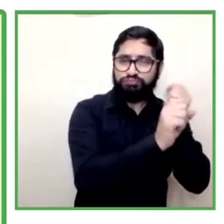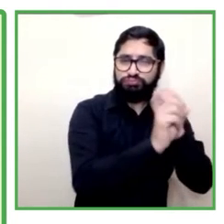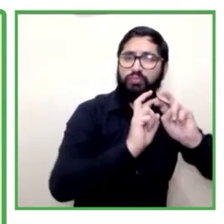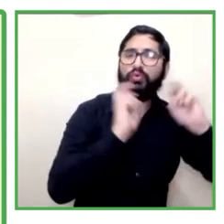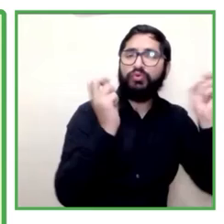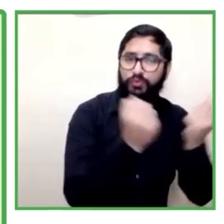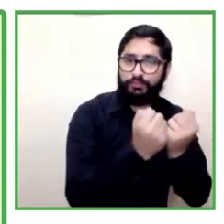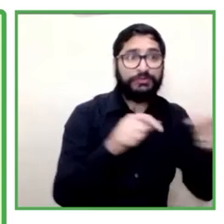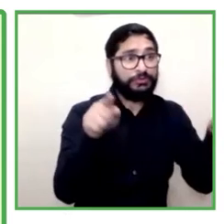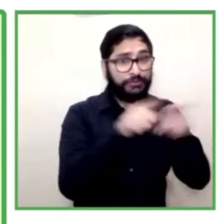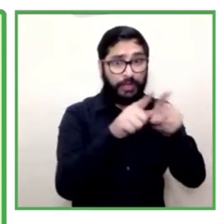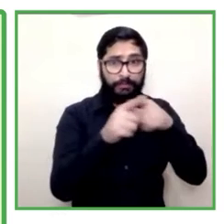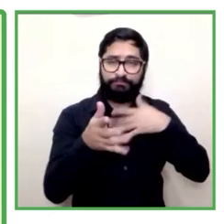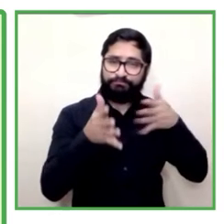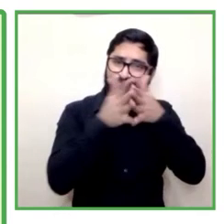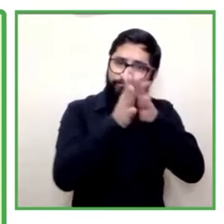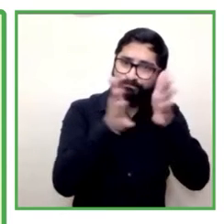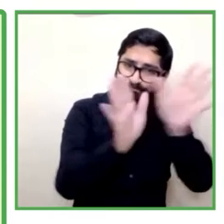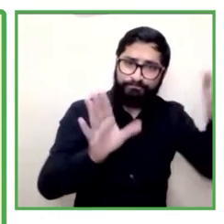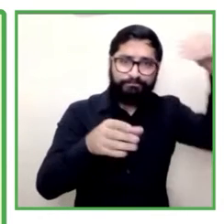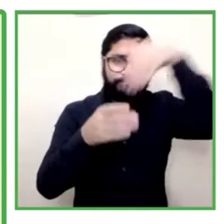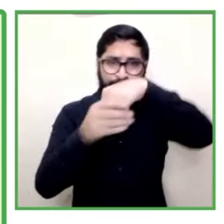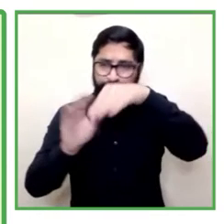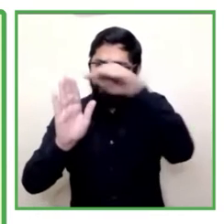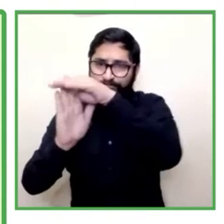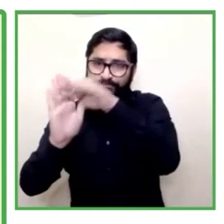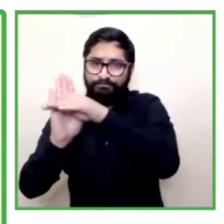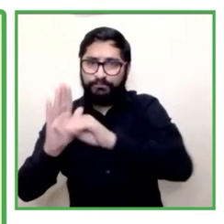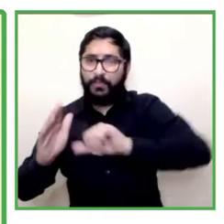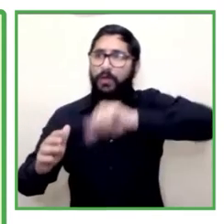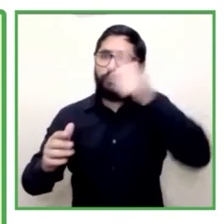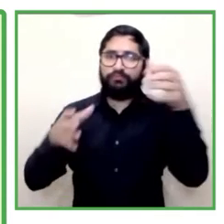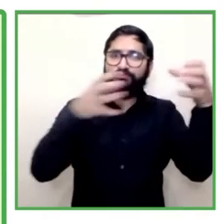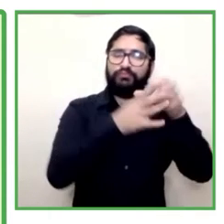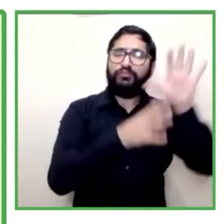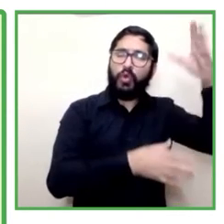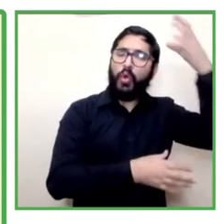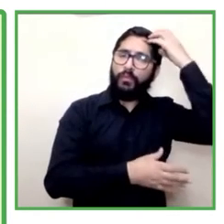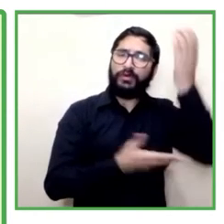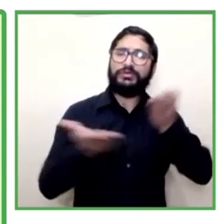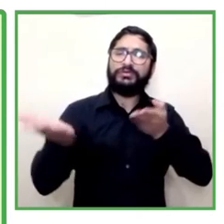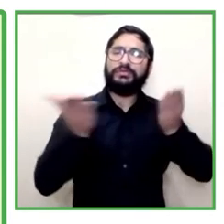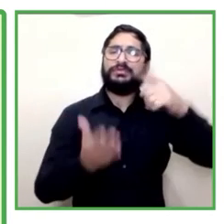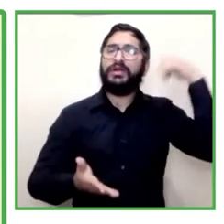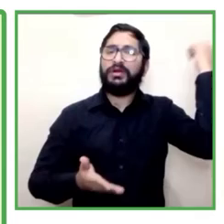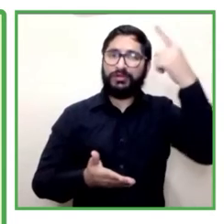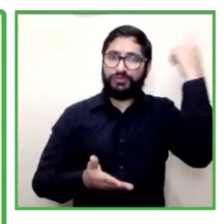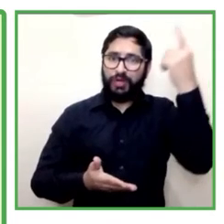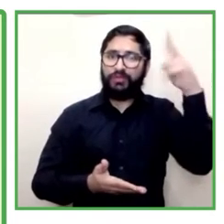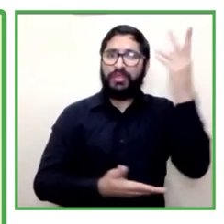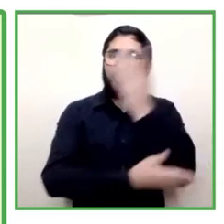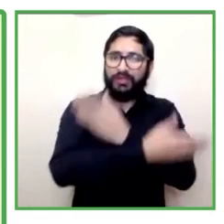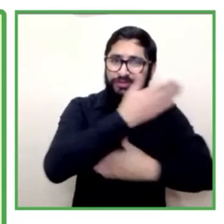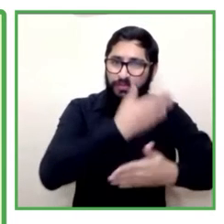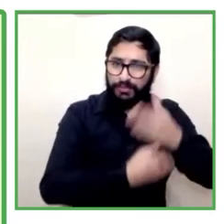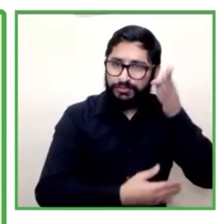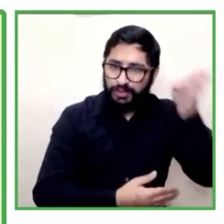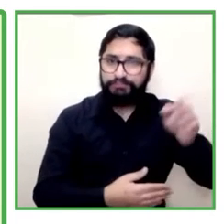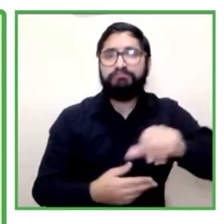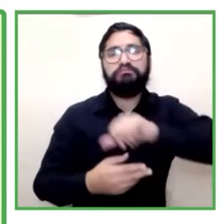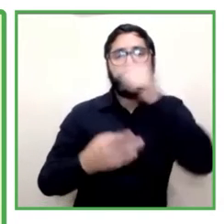trata, el CENADIS, que es el Servicio Nacional de la Discapacidad en nuestro país, el FOSIS, que es el Fondo de Emprendimiento,